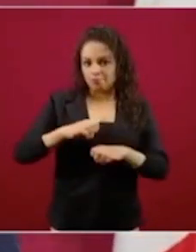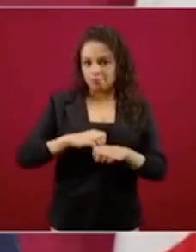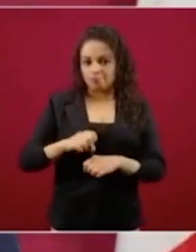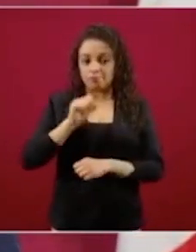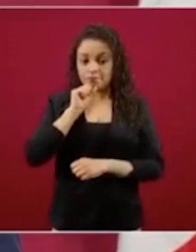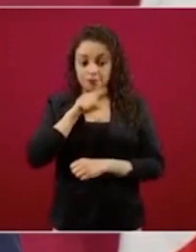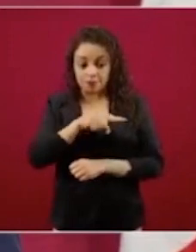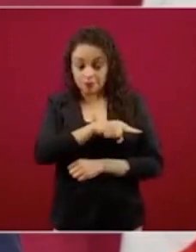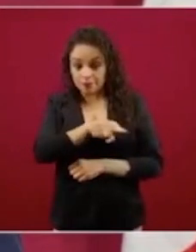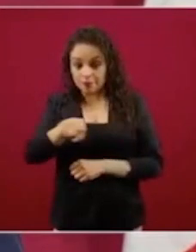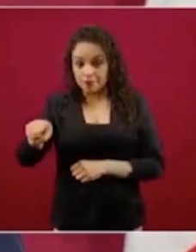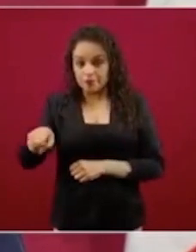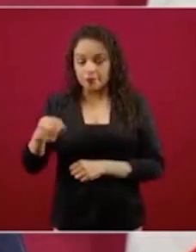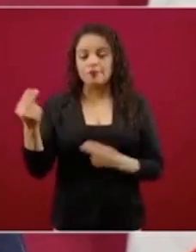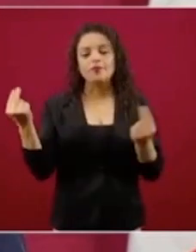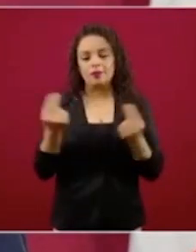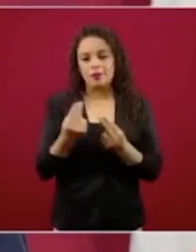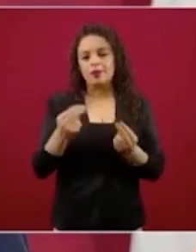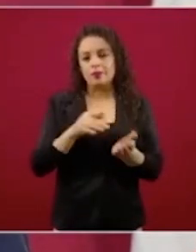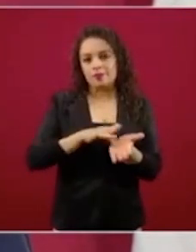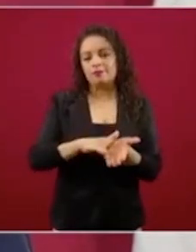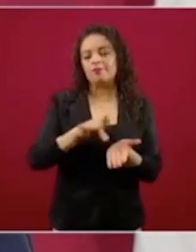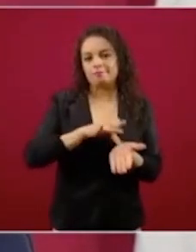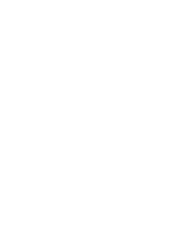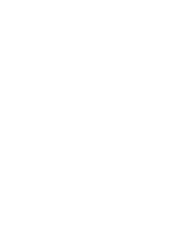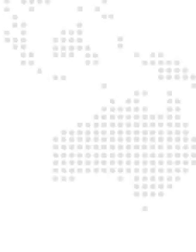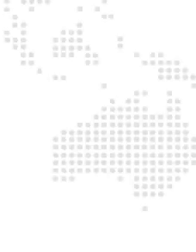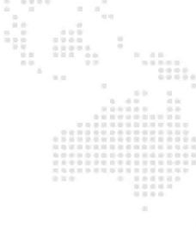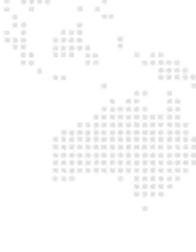de apoyo, de ayuda.